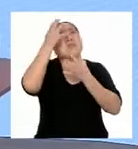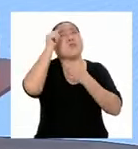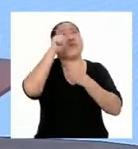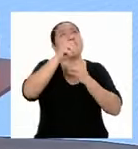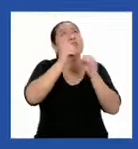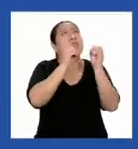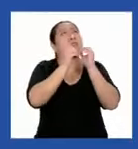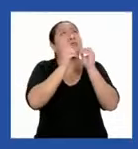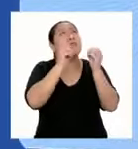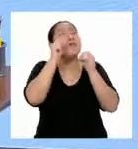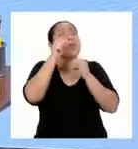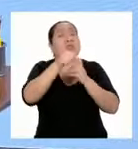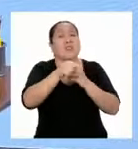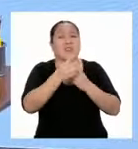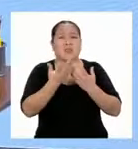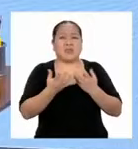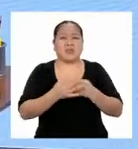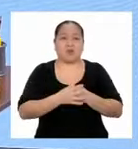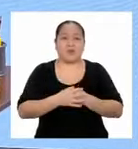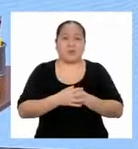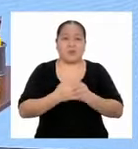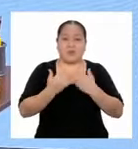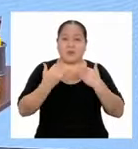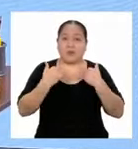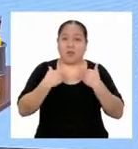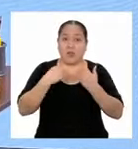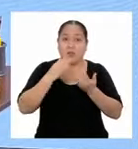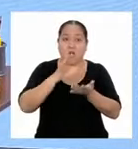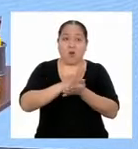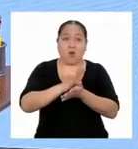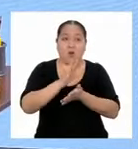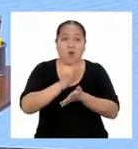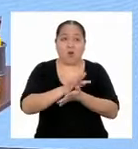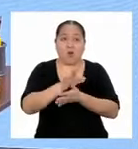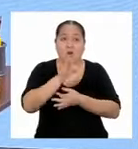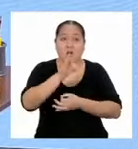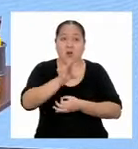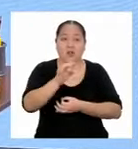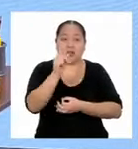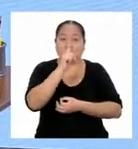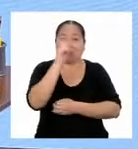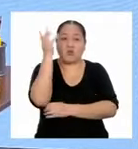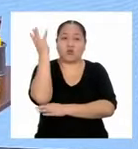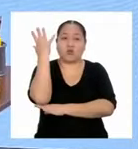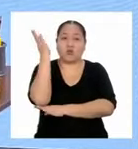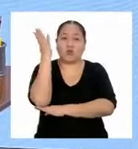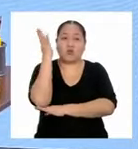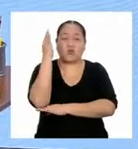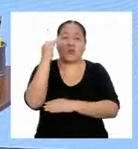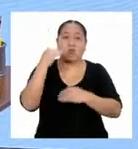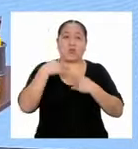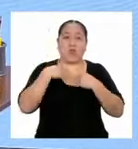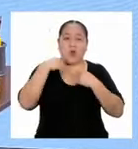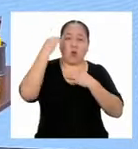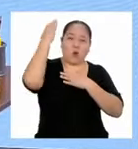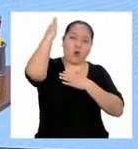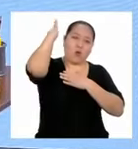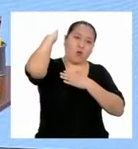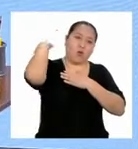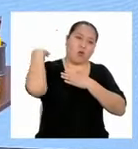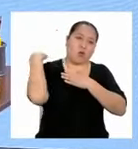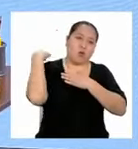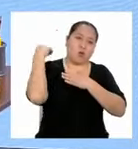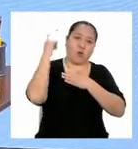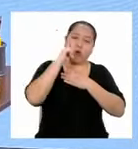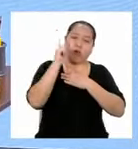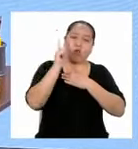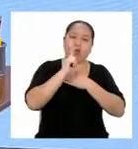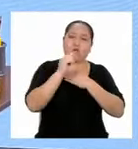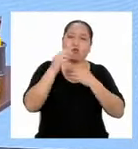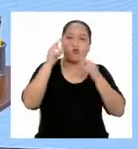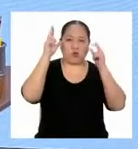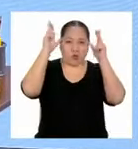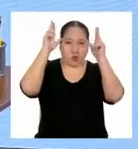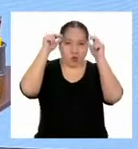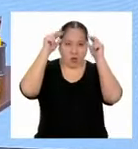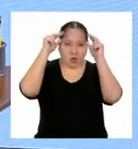este misterio. Tengo hojas y no soy un árbol. Tengo lomo y no soy un caballo.